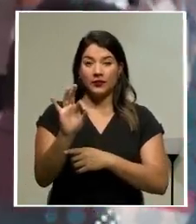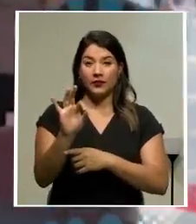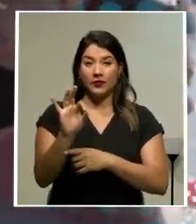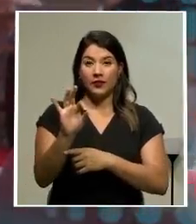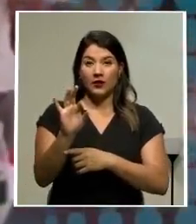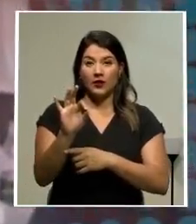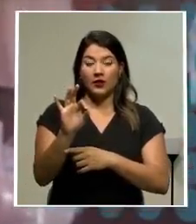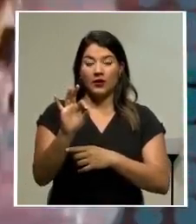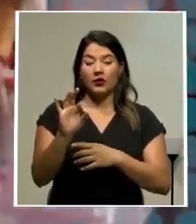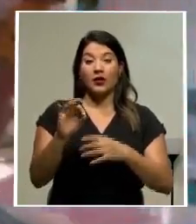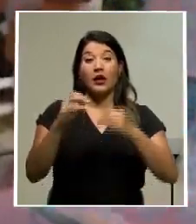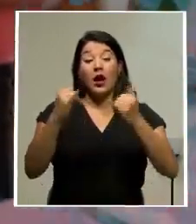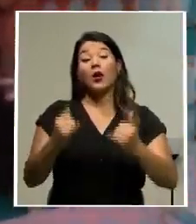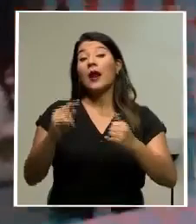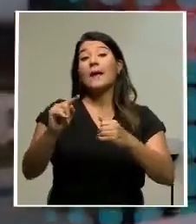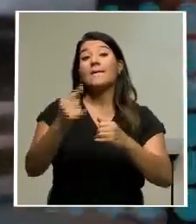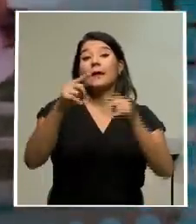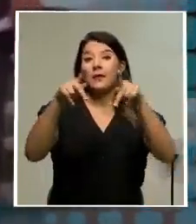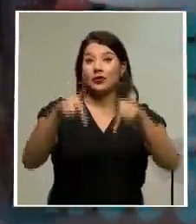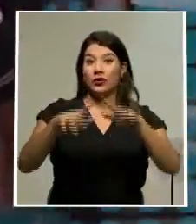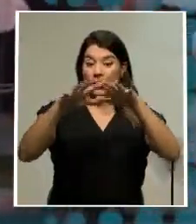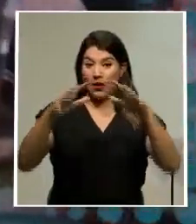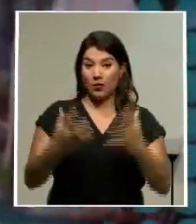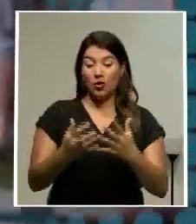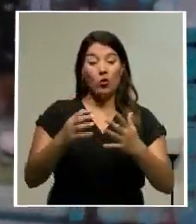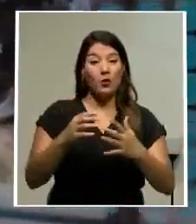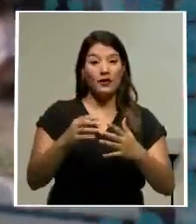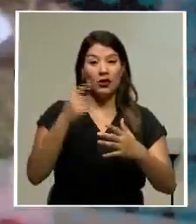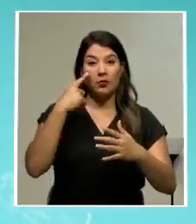se registró el primer caso del mundo con este virus.